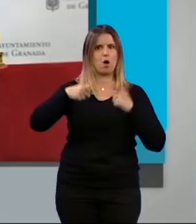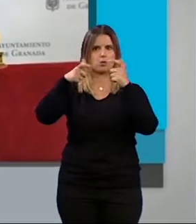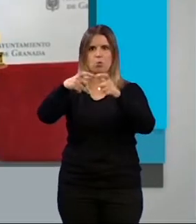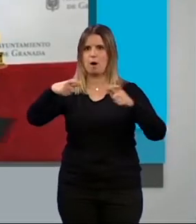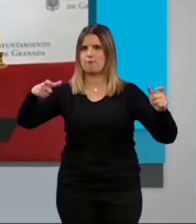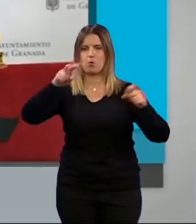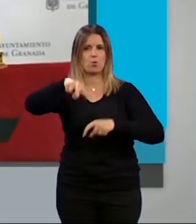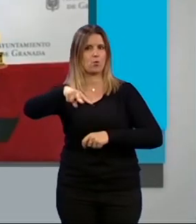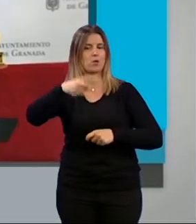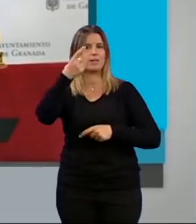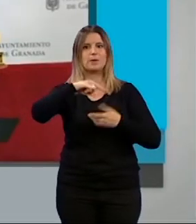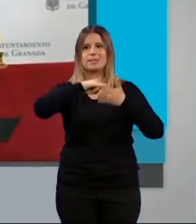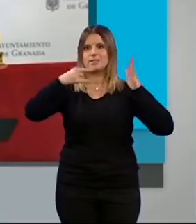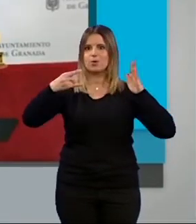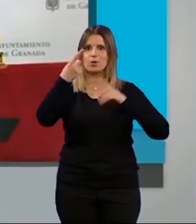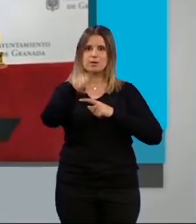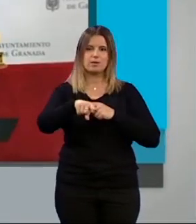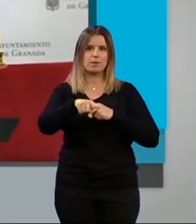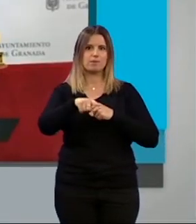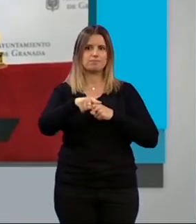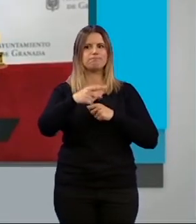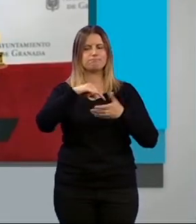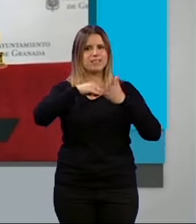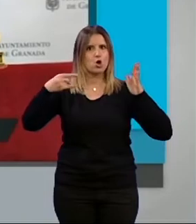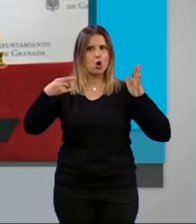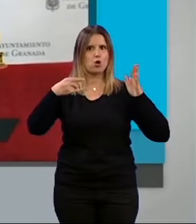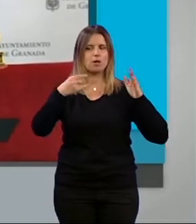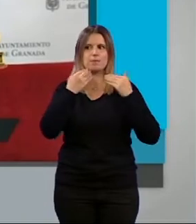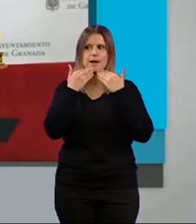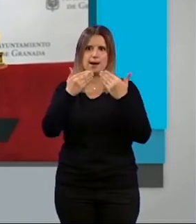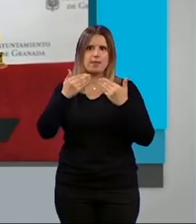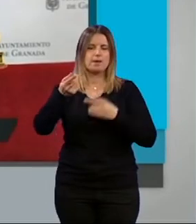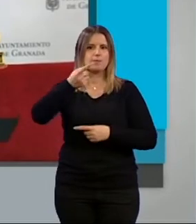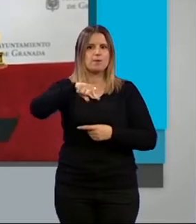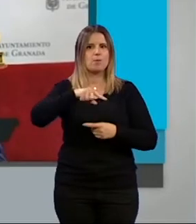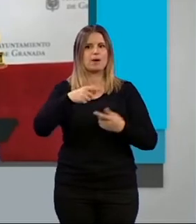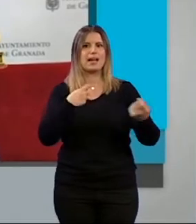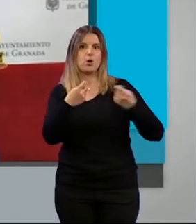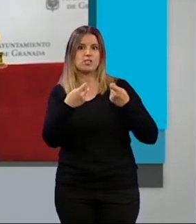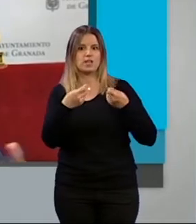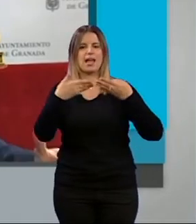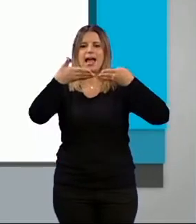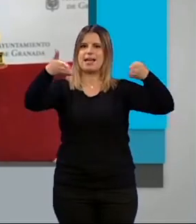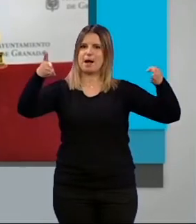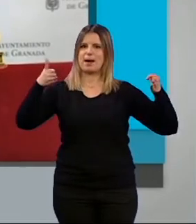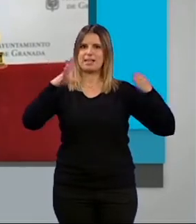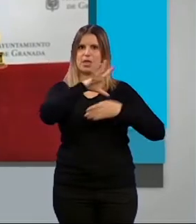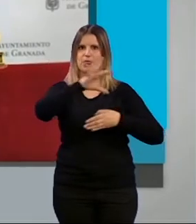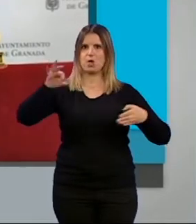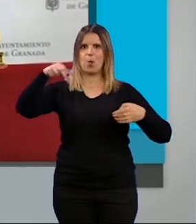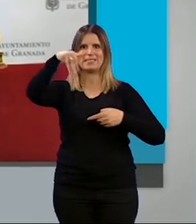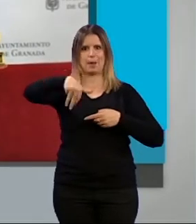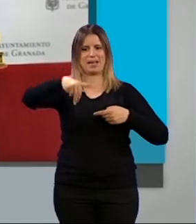También la parte tecnológica, o que lo que dice, que gracias a ellos conseguimos que los comercios tengan escaparates de 50 metros, que las compras